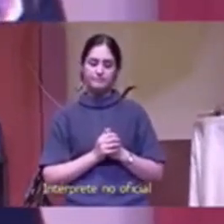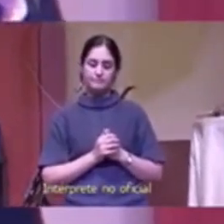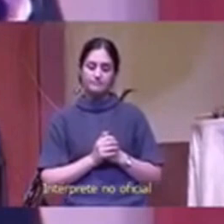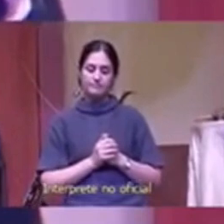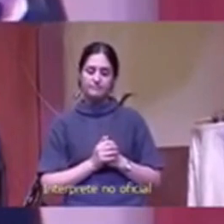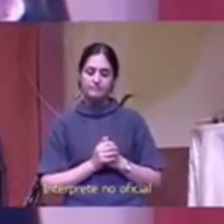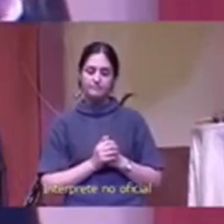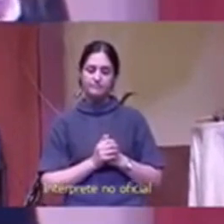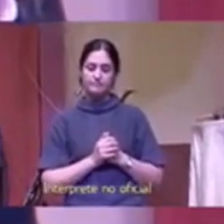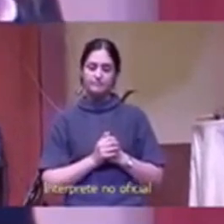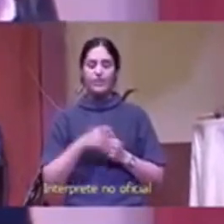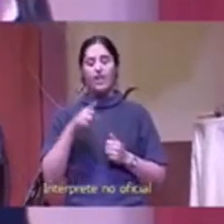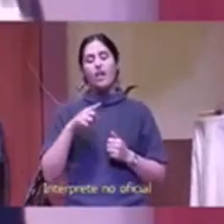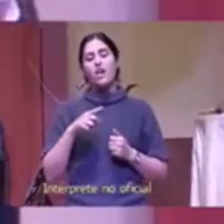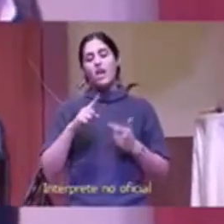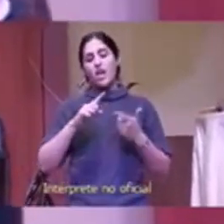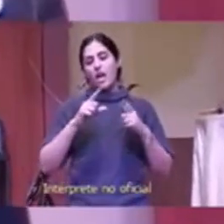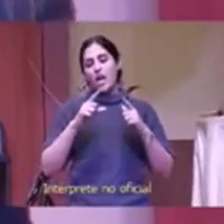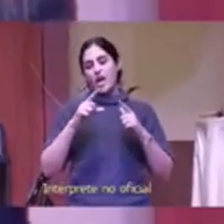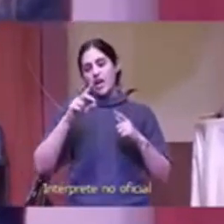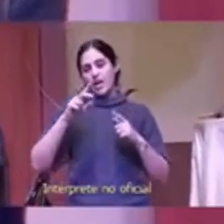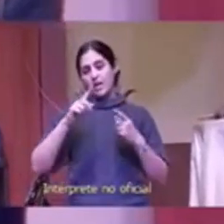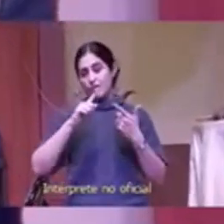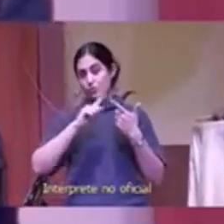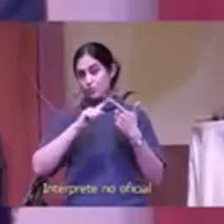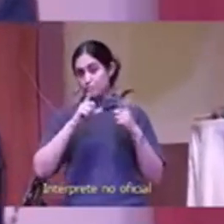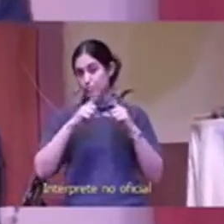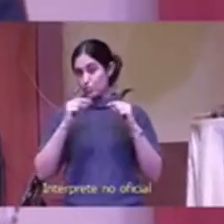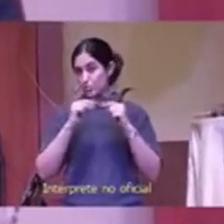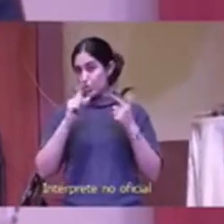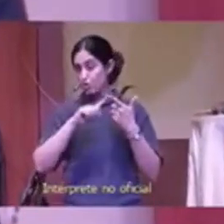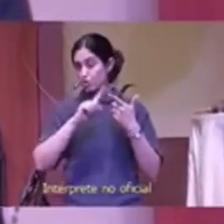es una sombra donde necesitamos mostrar esa luz